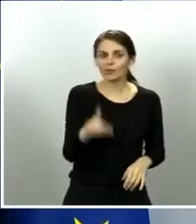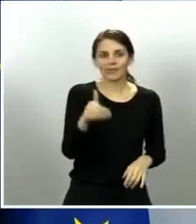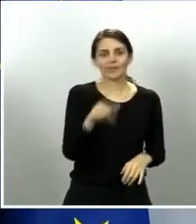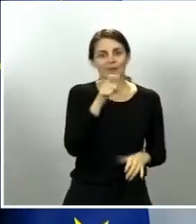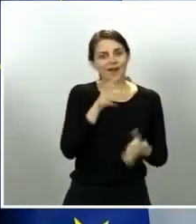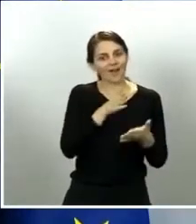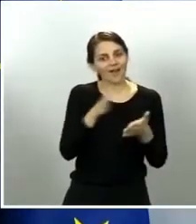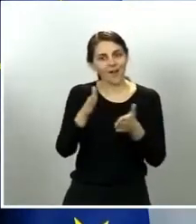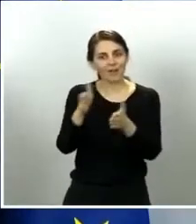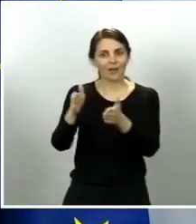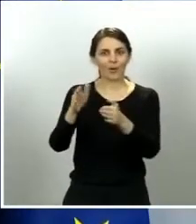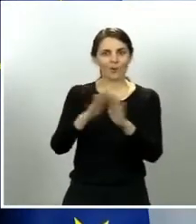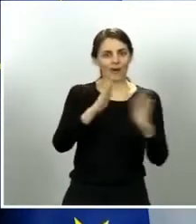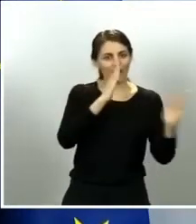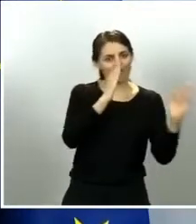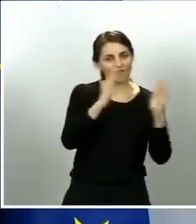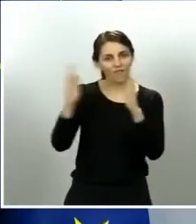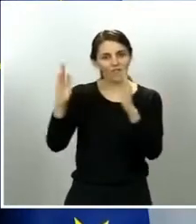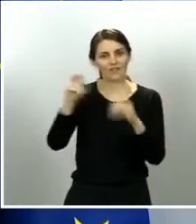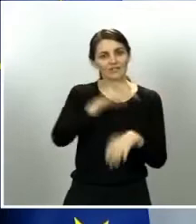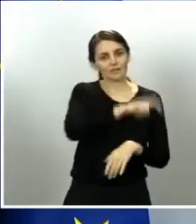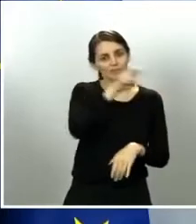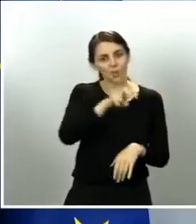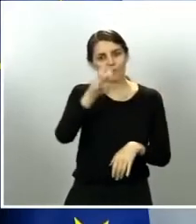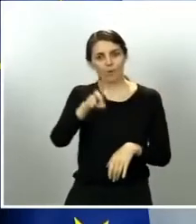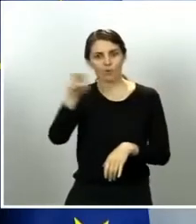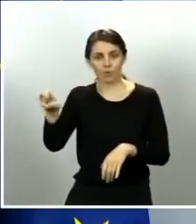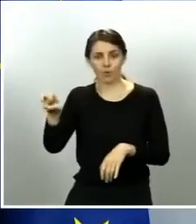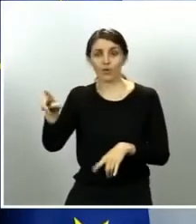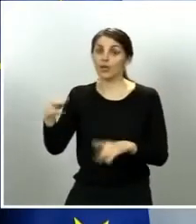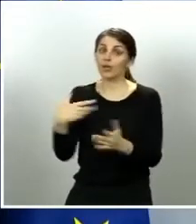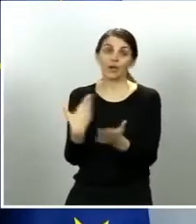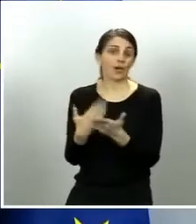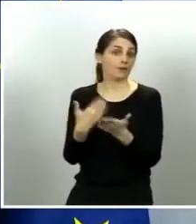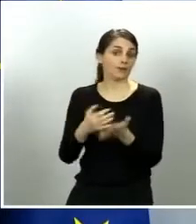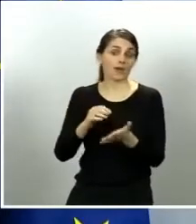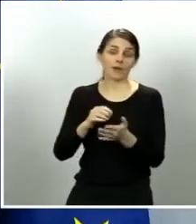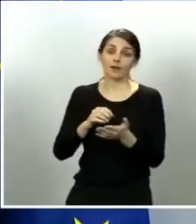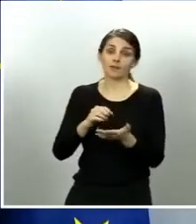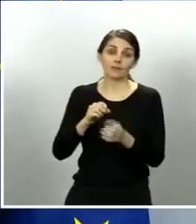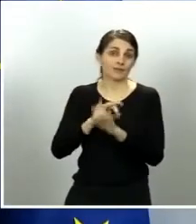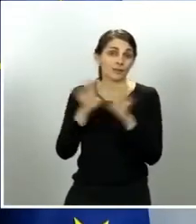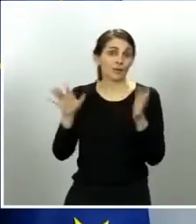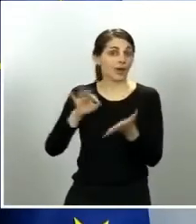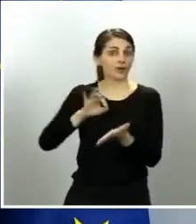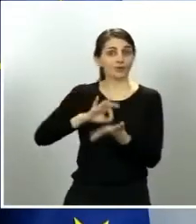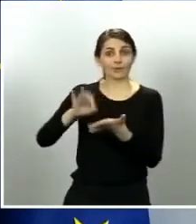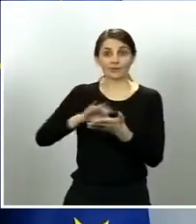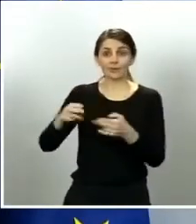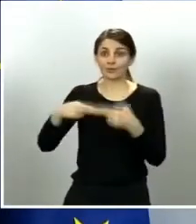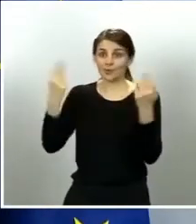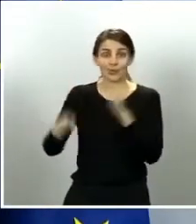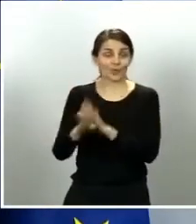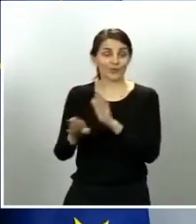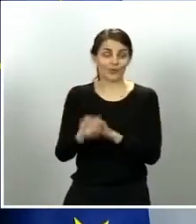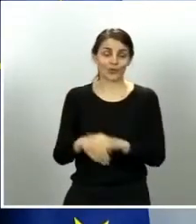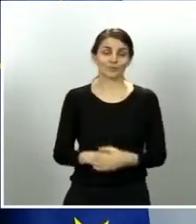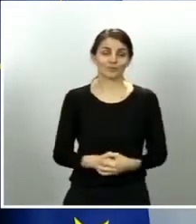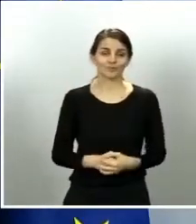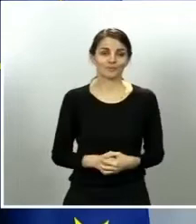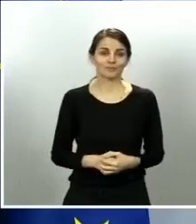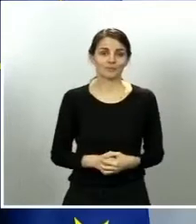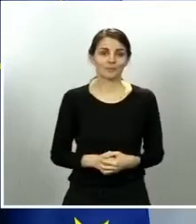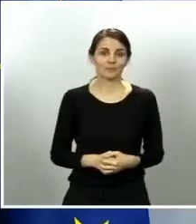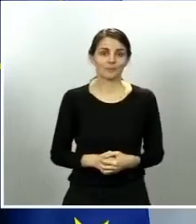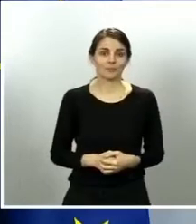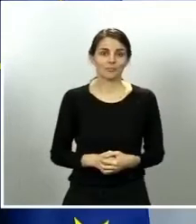evidentemente, también el suministro y los servicios públicos. Por supuesto, mantenemos nuestro esfuerzo en dotar porque